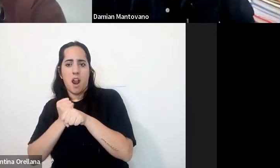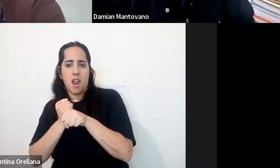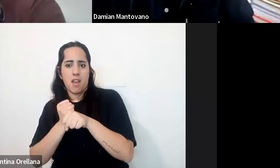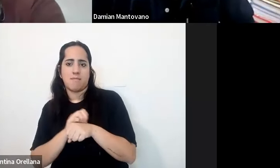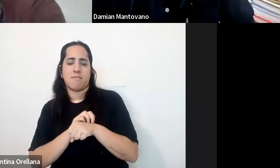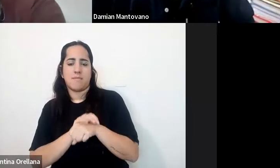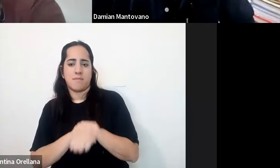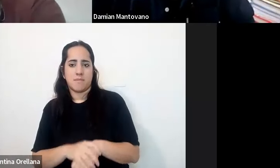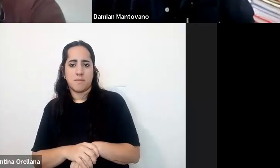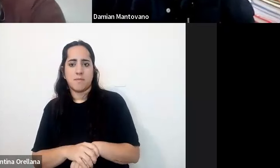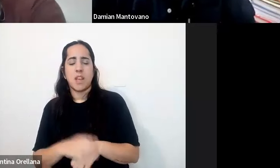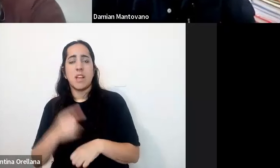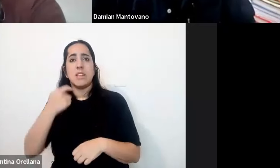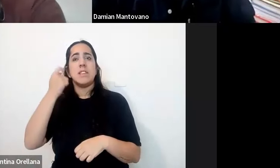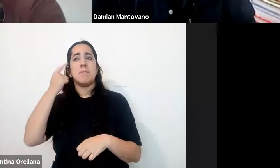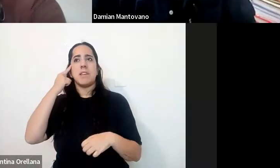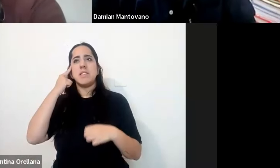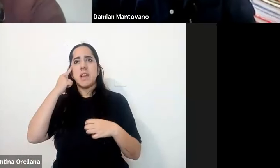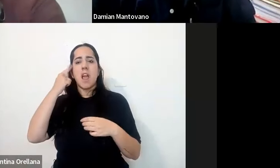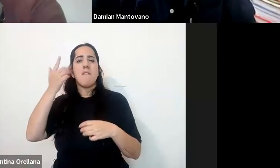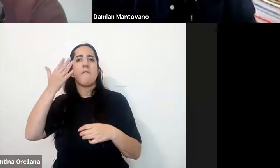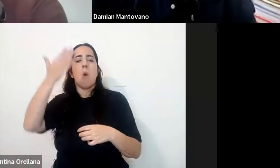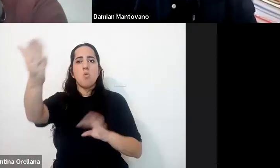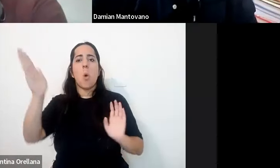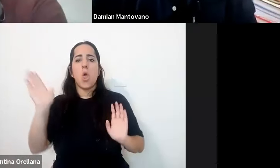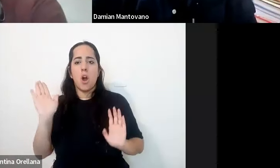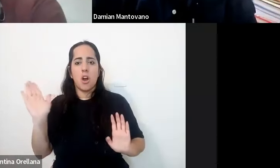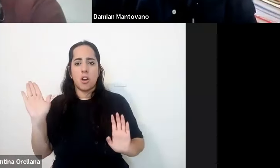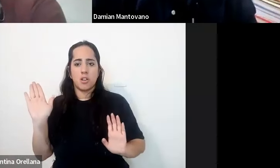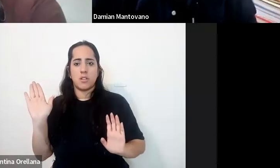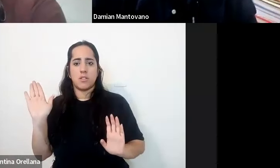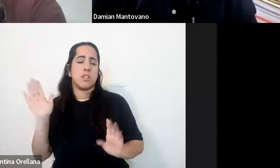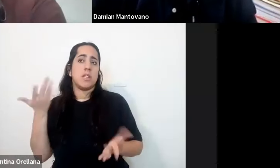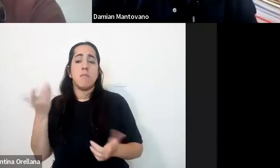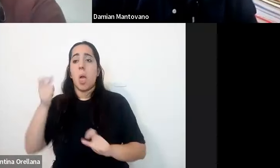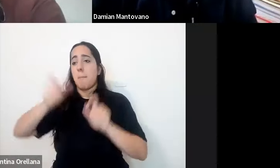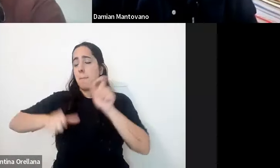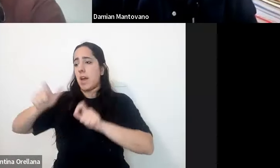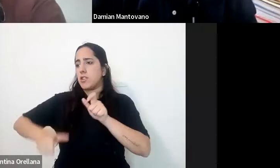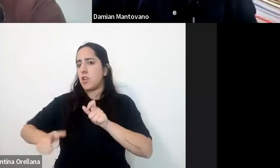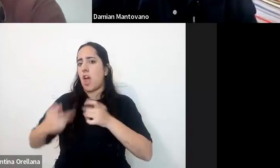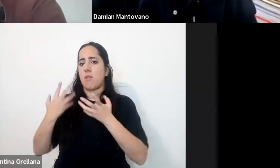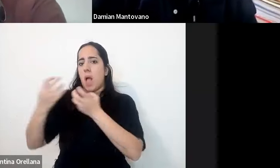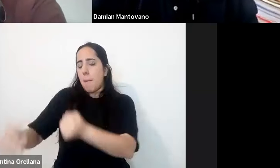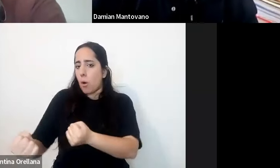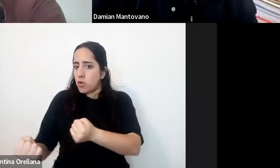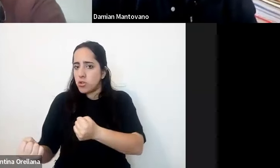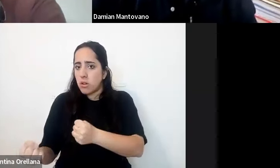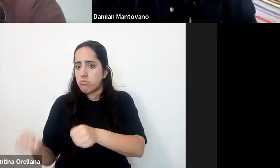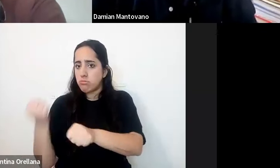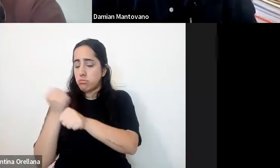y pensar en un futuro y bueno en personas que necesiten un apoyo para poder desempeñarse laboralmente